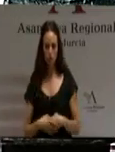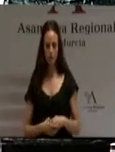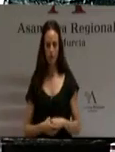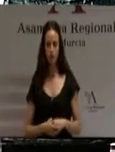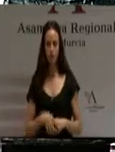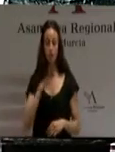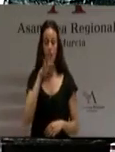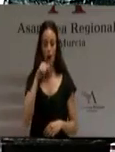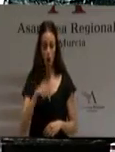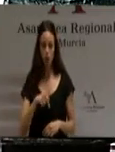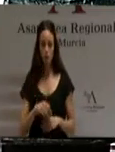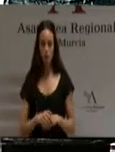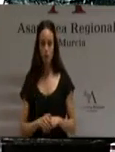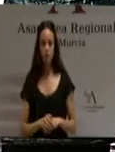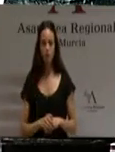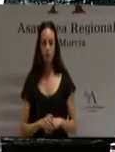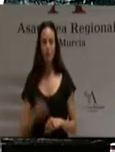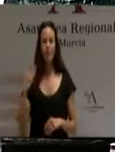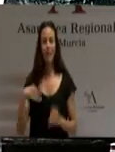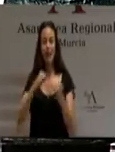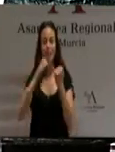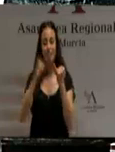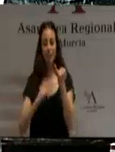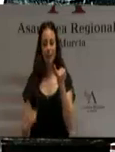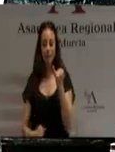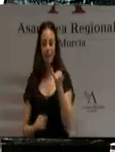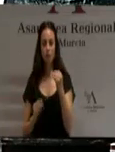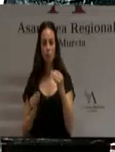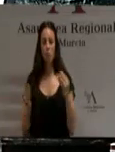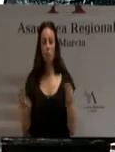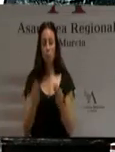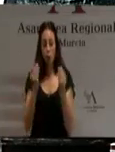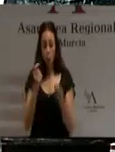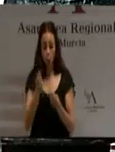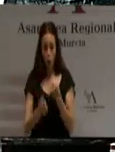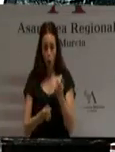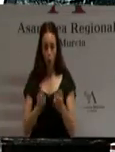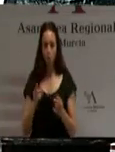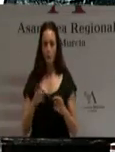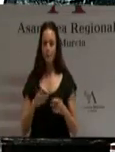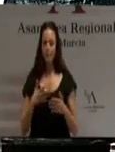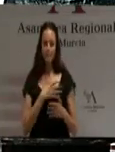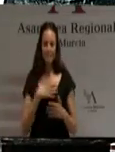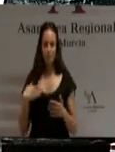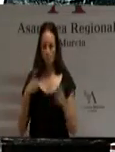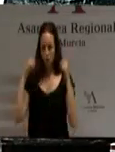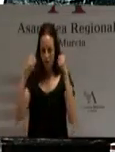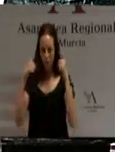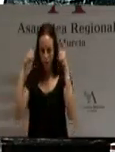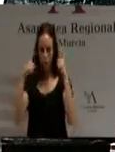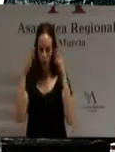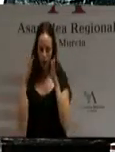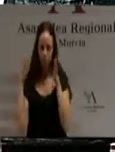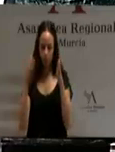Ahora, una vez que la crisis comienza a remitir, debemos intensificar nuestro esfuerzo en esta dirección, en